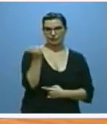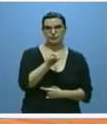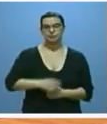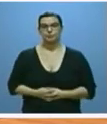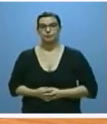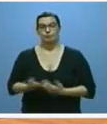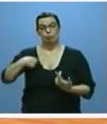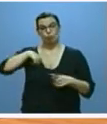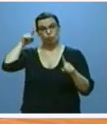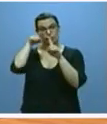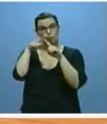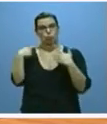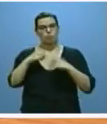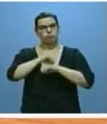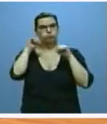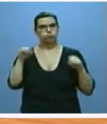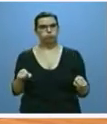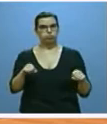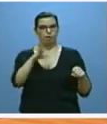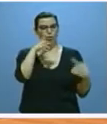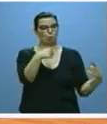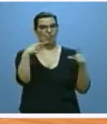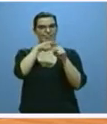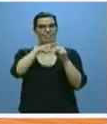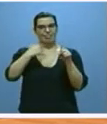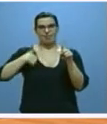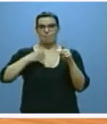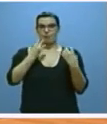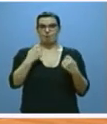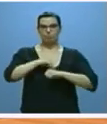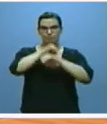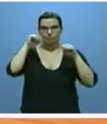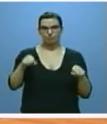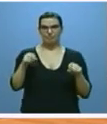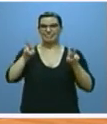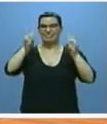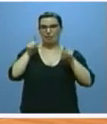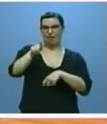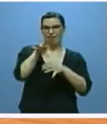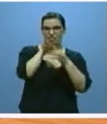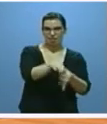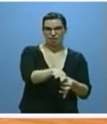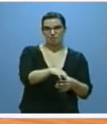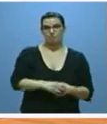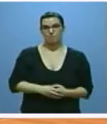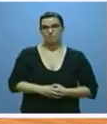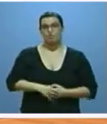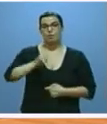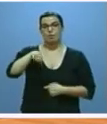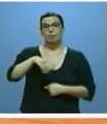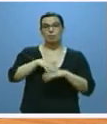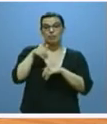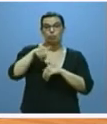en esta materia es consolidar las actuales unidades de referencia de oncología radioterápica y promover futuras unidades